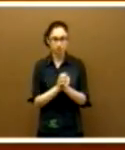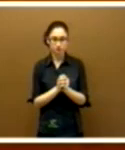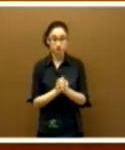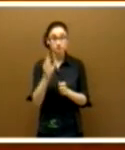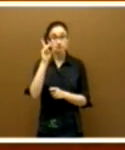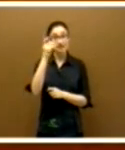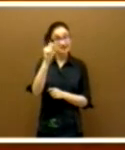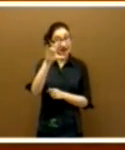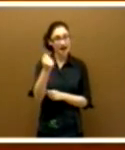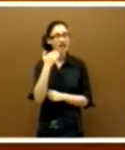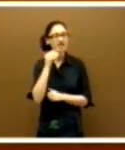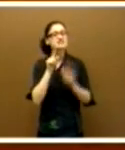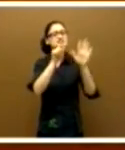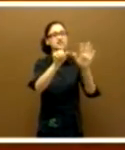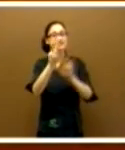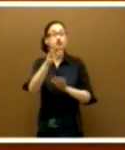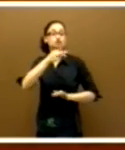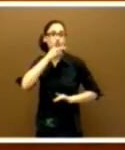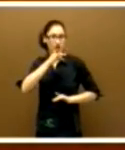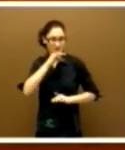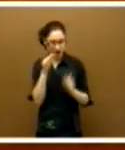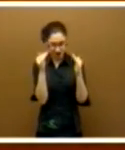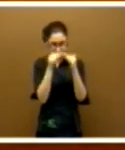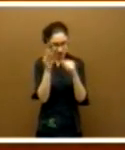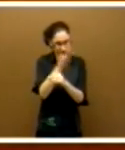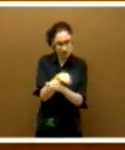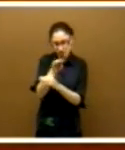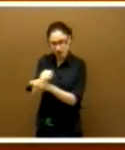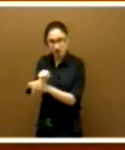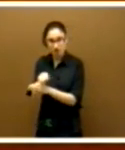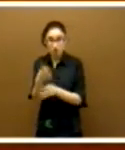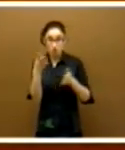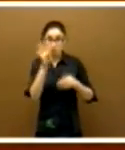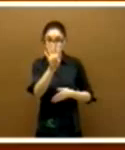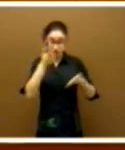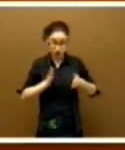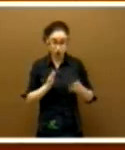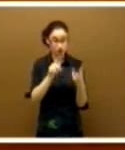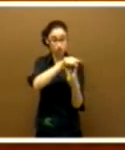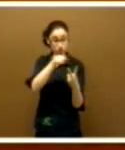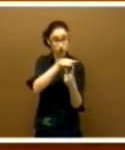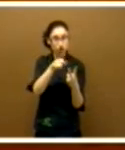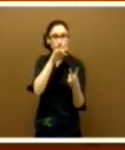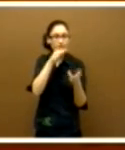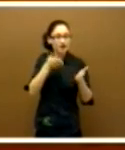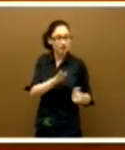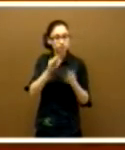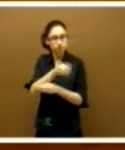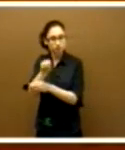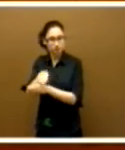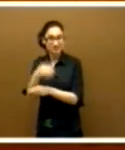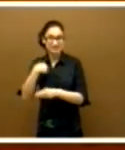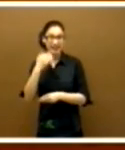63 años, todavía cuida en casa a dos de sus cuatro hijos. Ya tienen 35 y